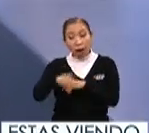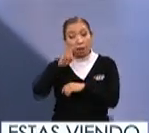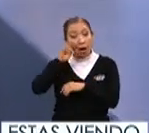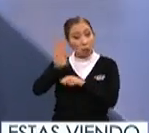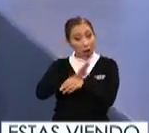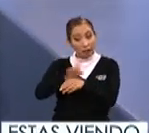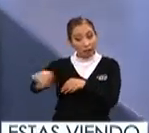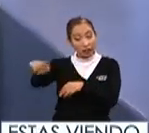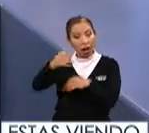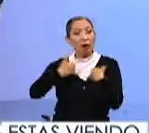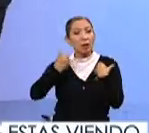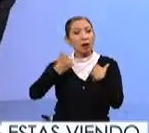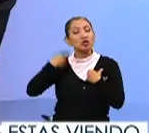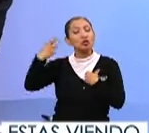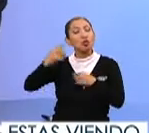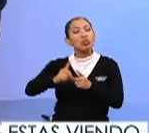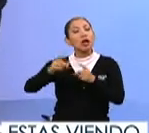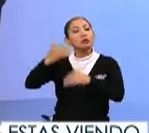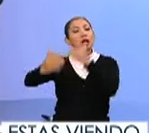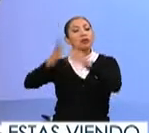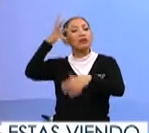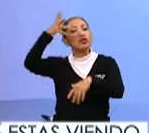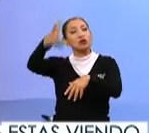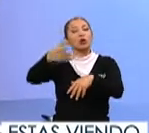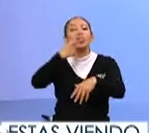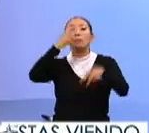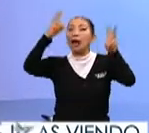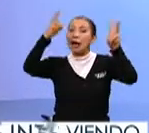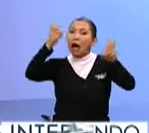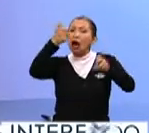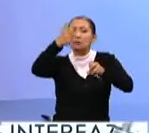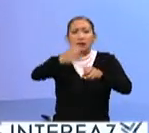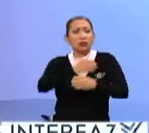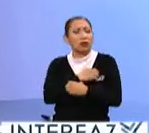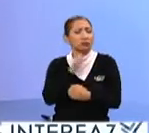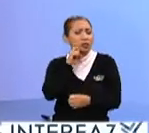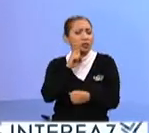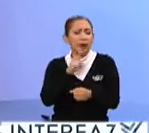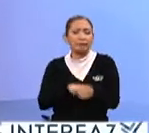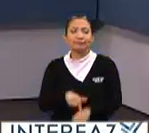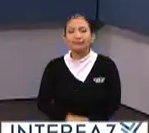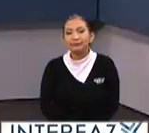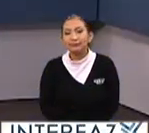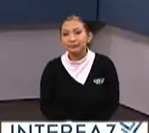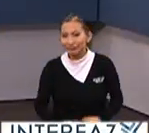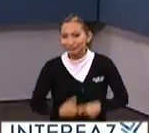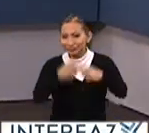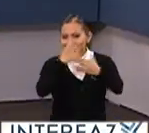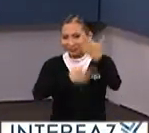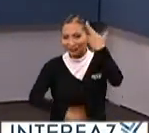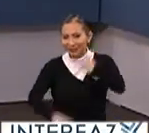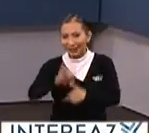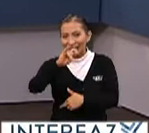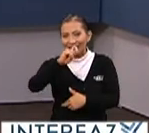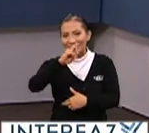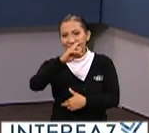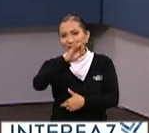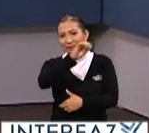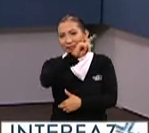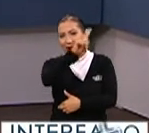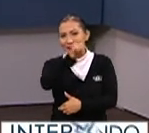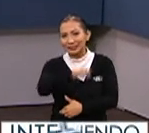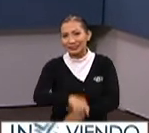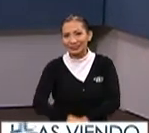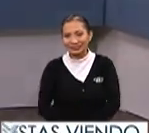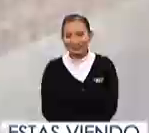beneficia a los jóvenes a su desarrollo y a su futuro cuando se abra de esta forma de educación sexual. Vamos a hacer una pausa, regresamos, esto es Interfaz.